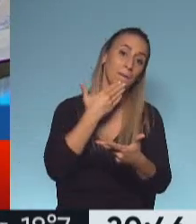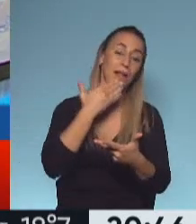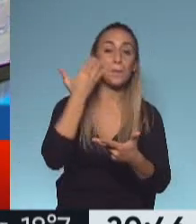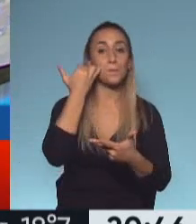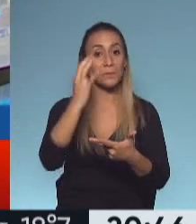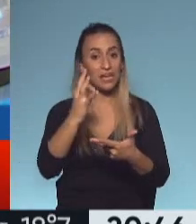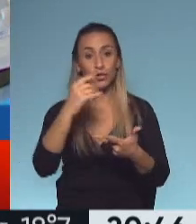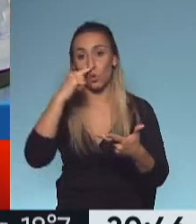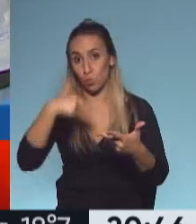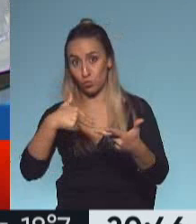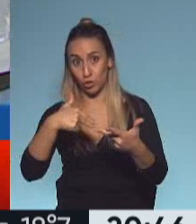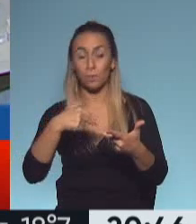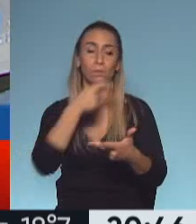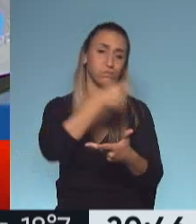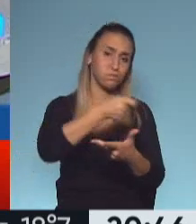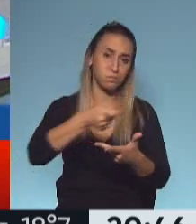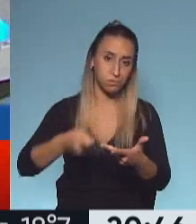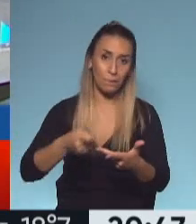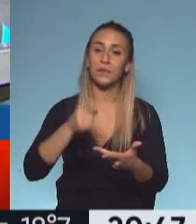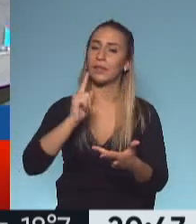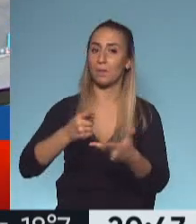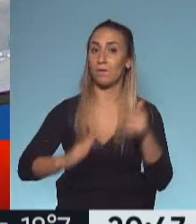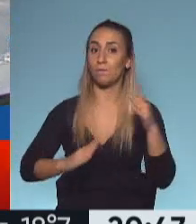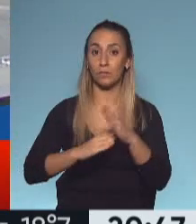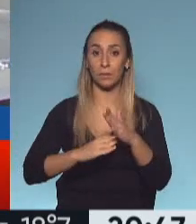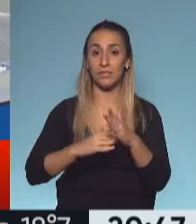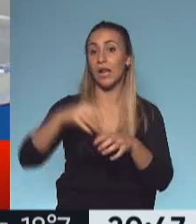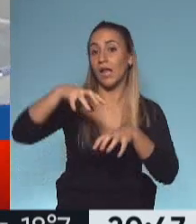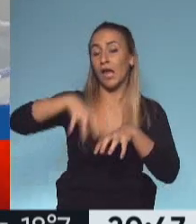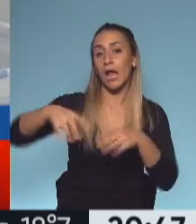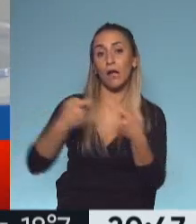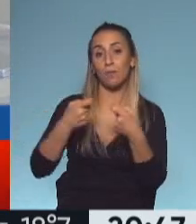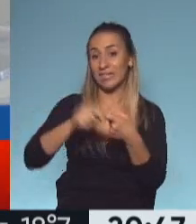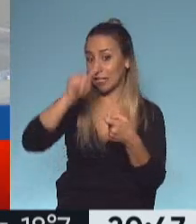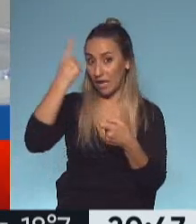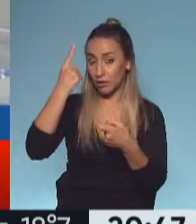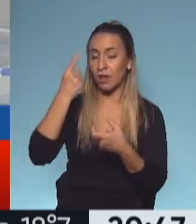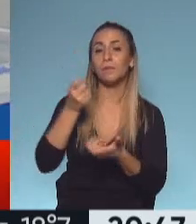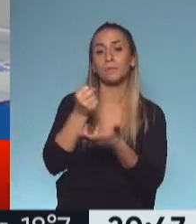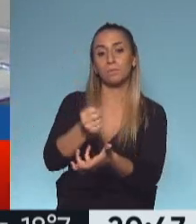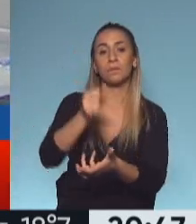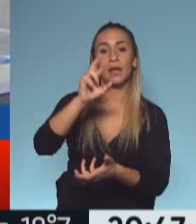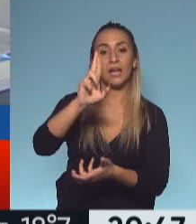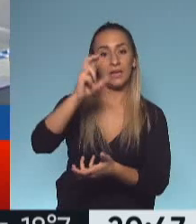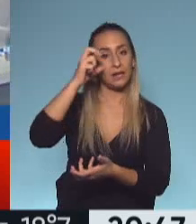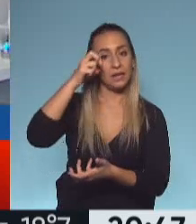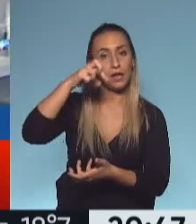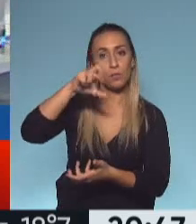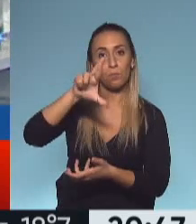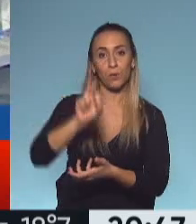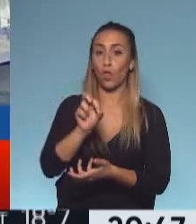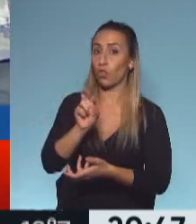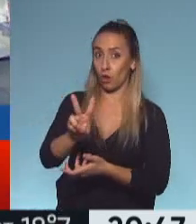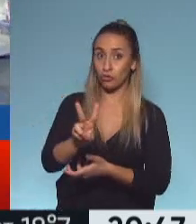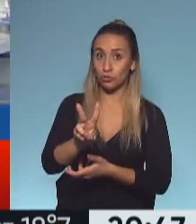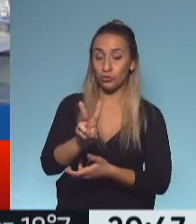continuamos para una de las herramientas fundamentales dentro del empresariado nacional que tiene que ver con el Repro 2, ¿no? Que se le agrega además este